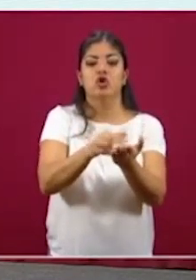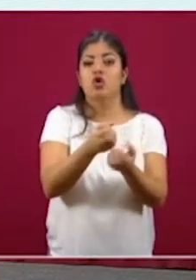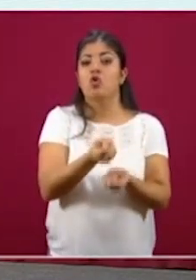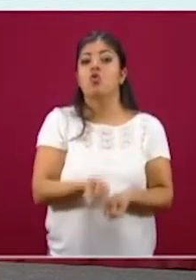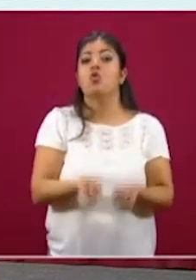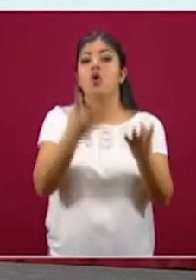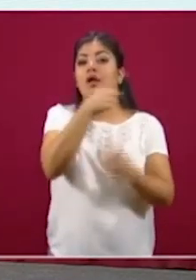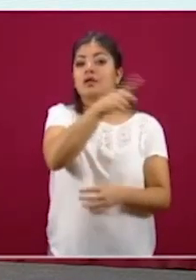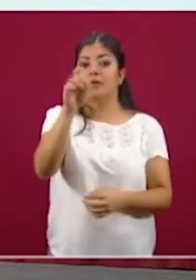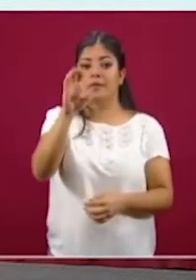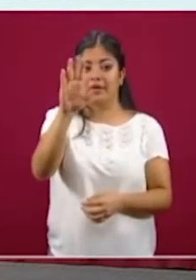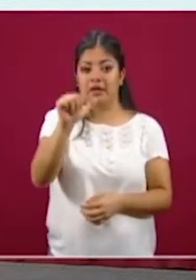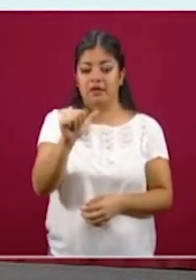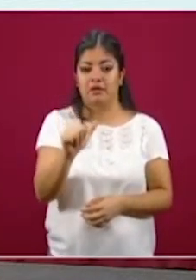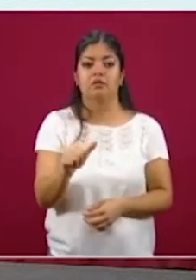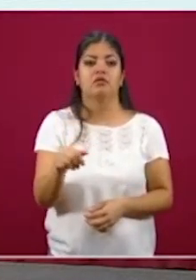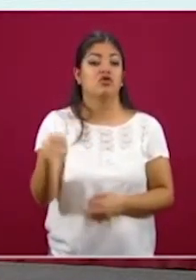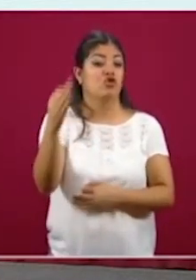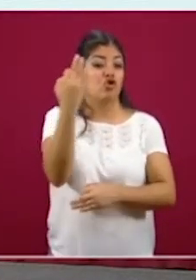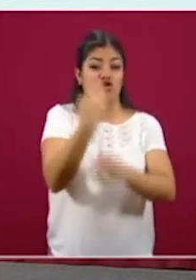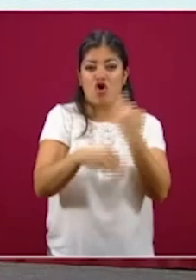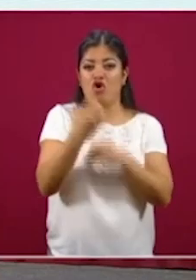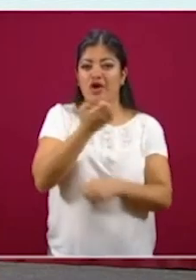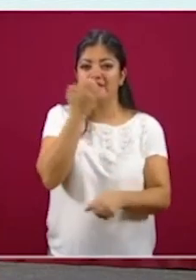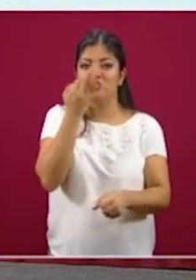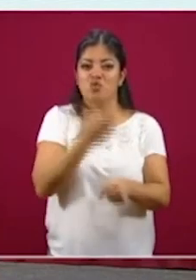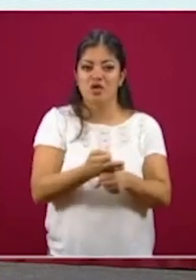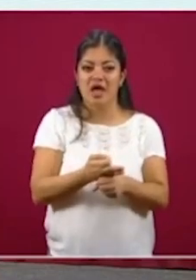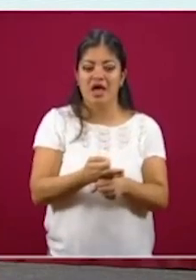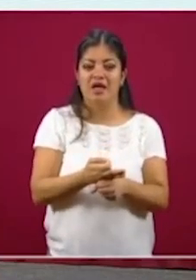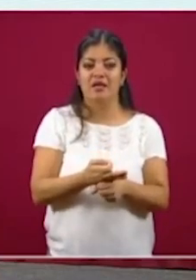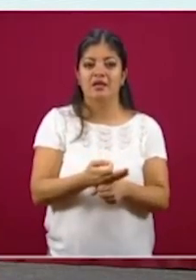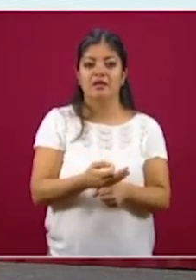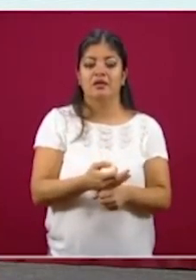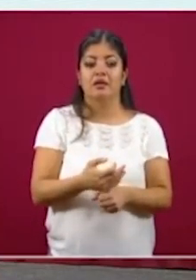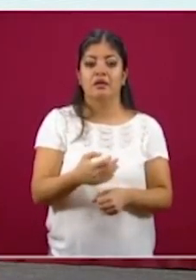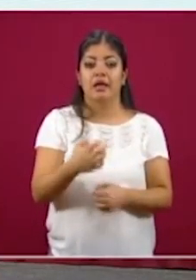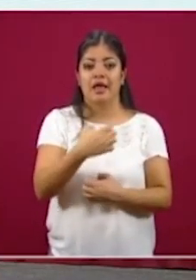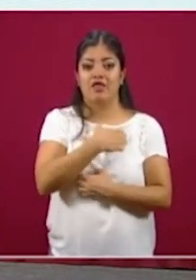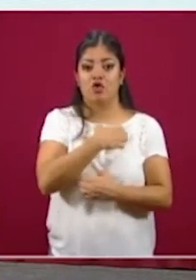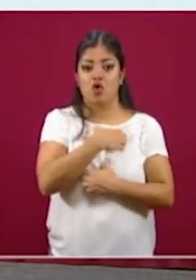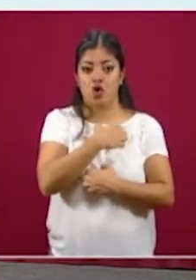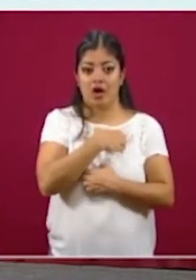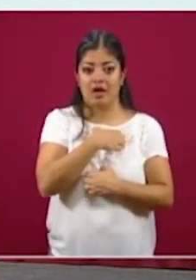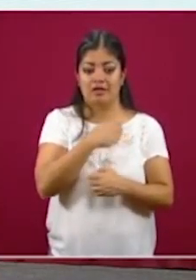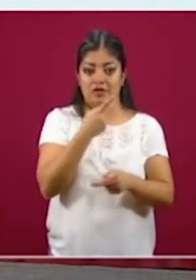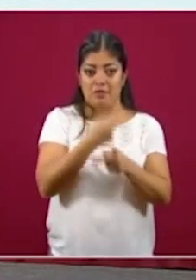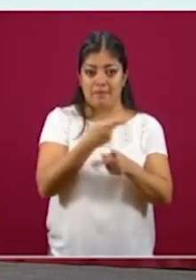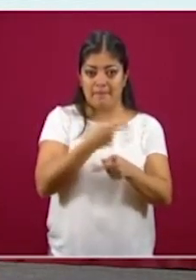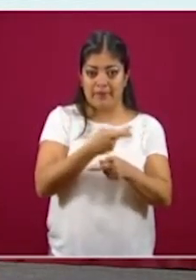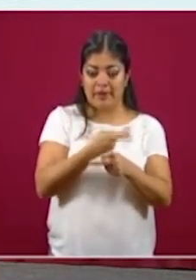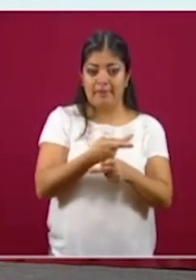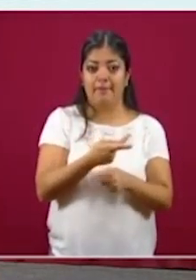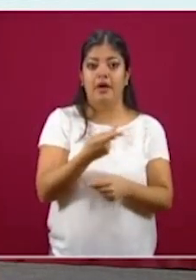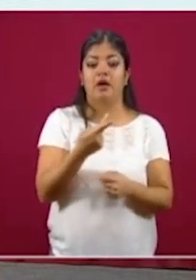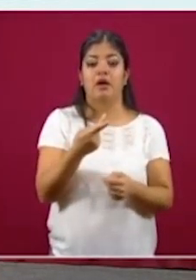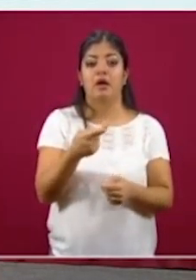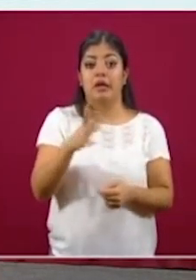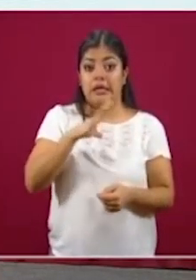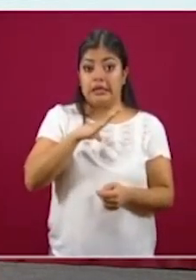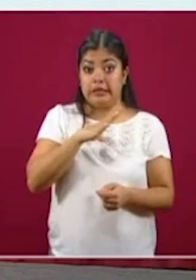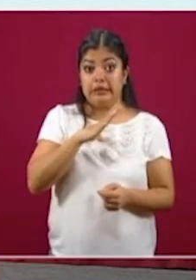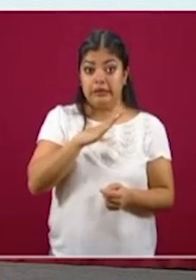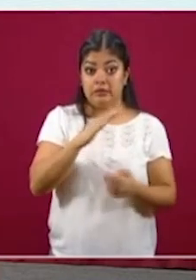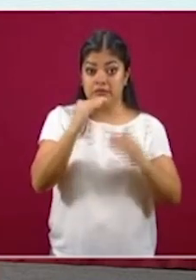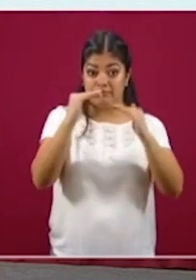Todos aquellos estudiantes de educación media superior que estén